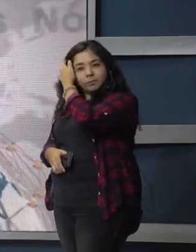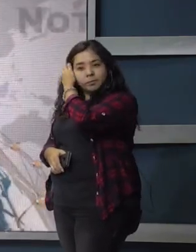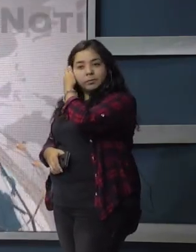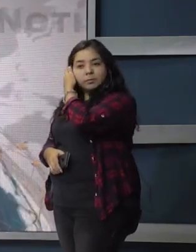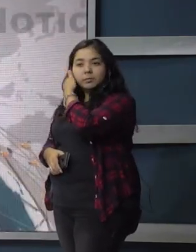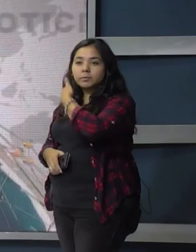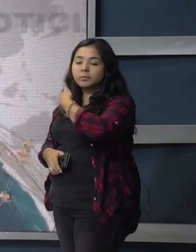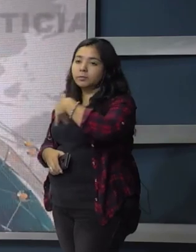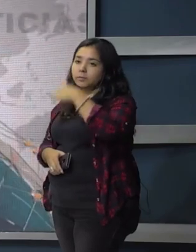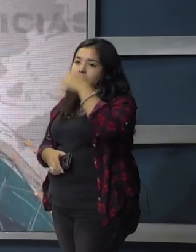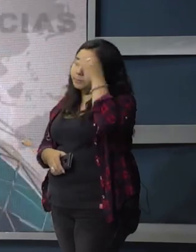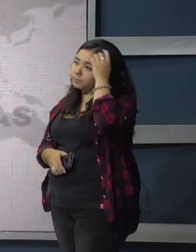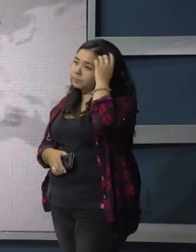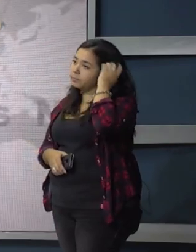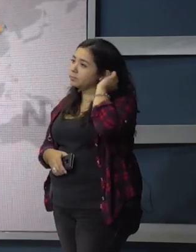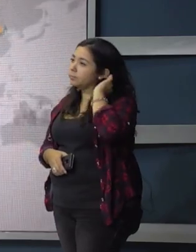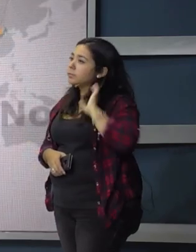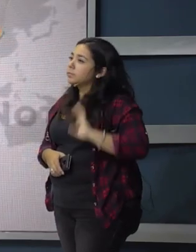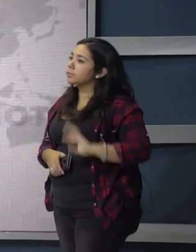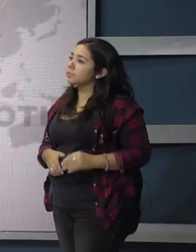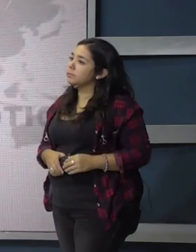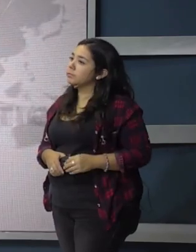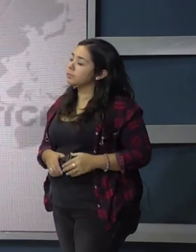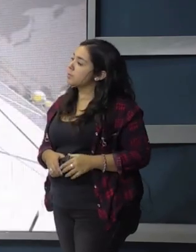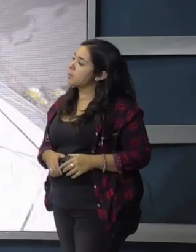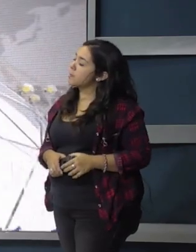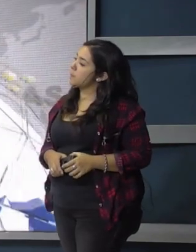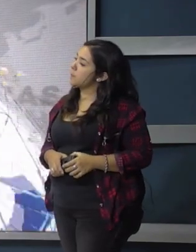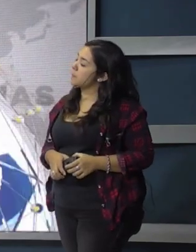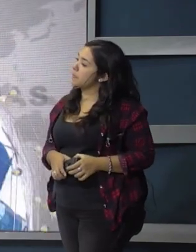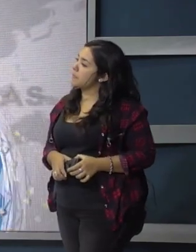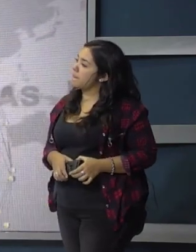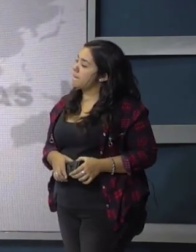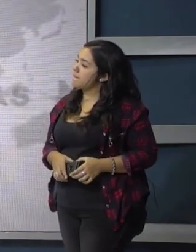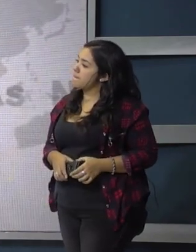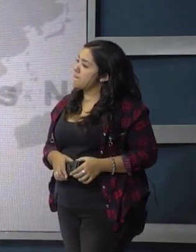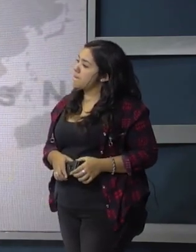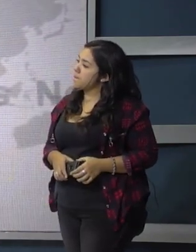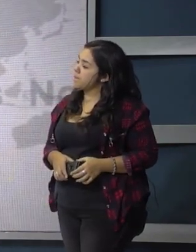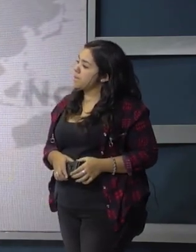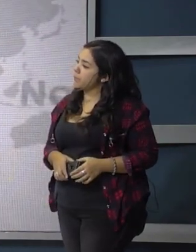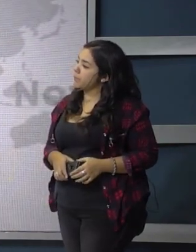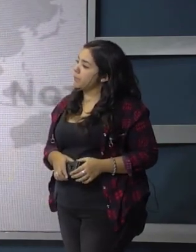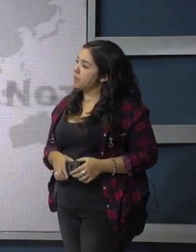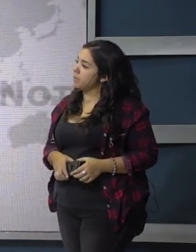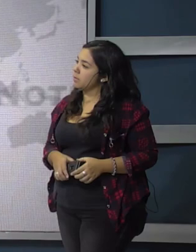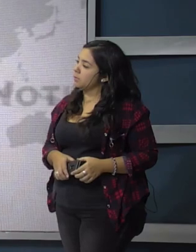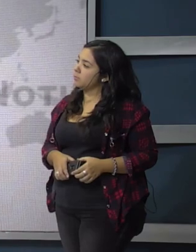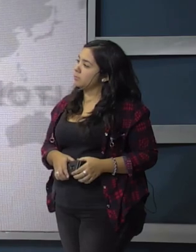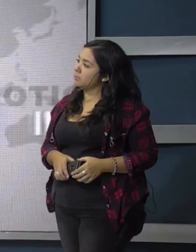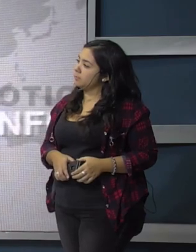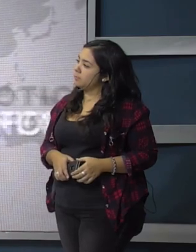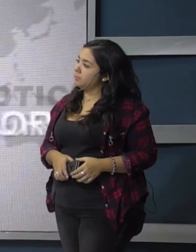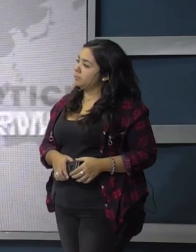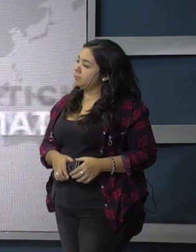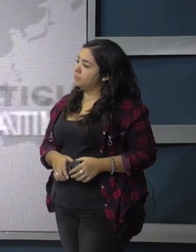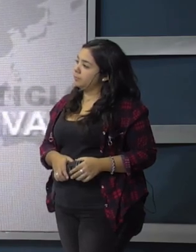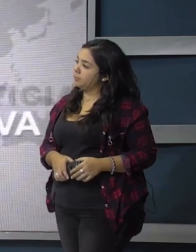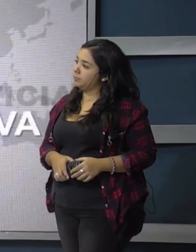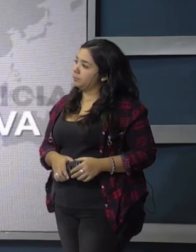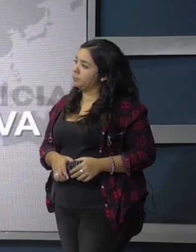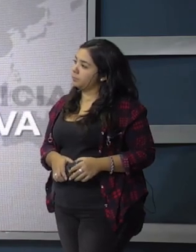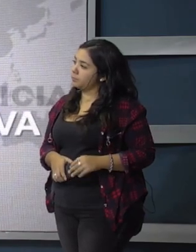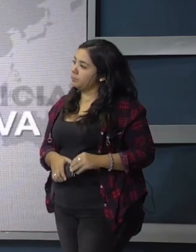para los sanjuaninos, que para todos aquellos que viajan de manera más seguida que